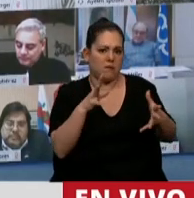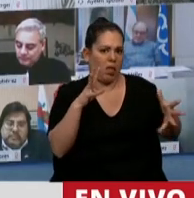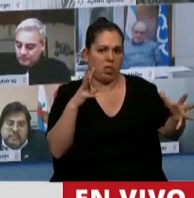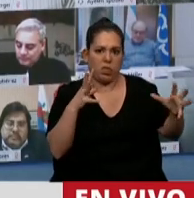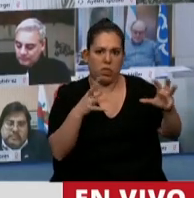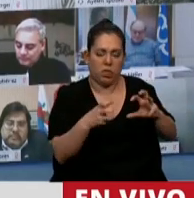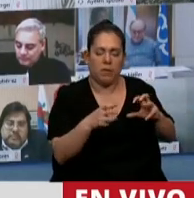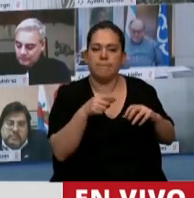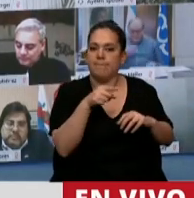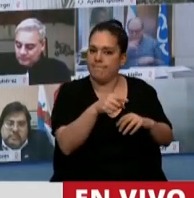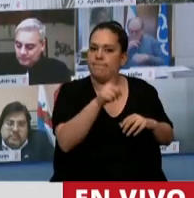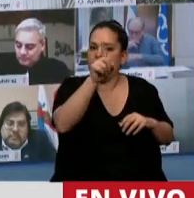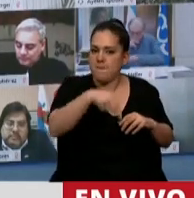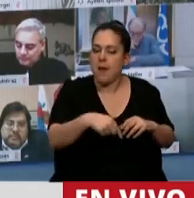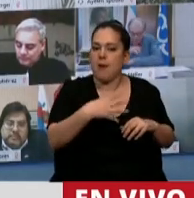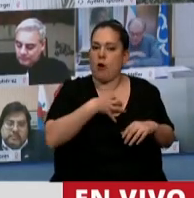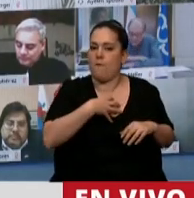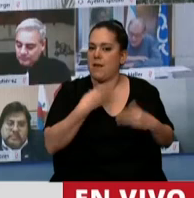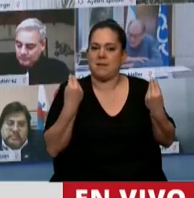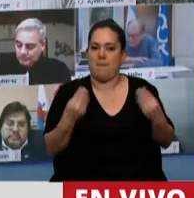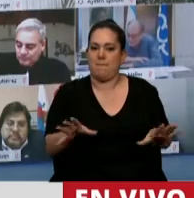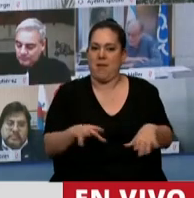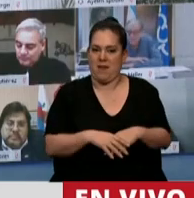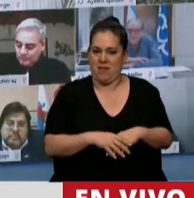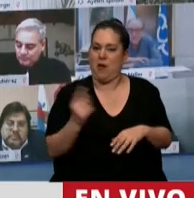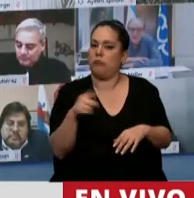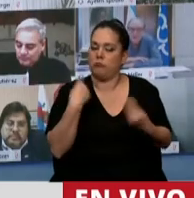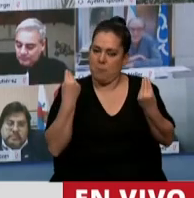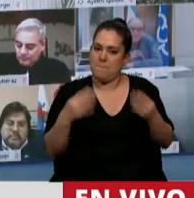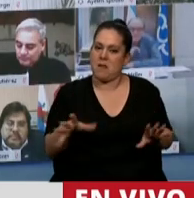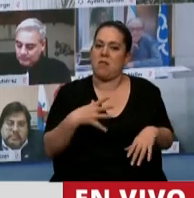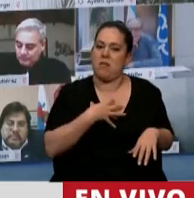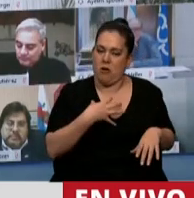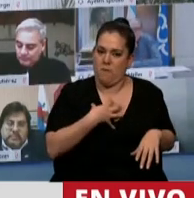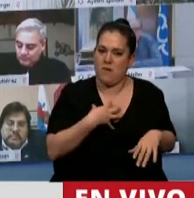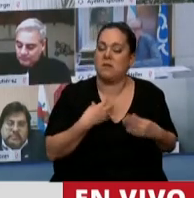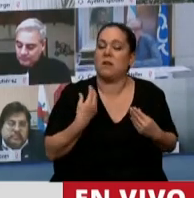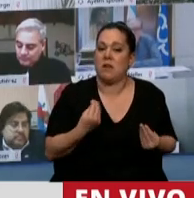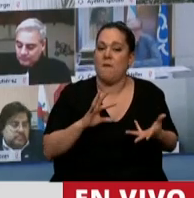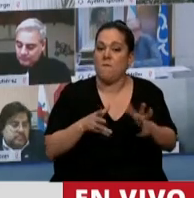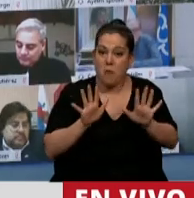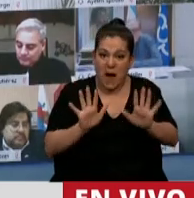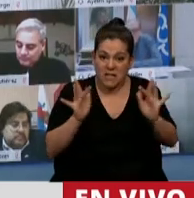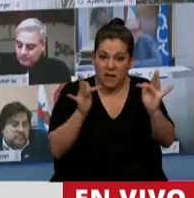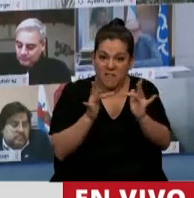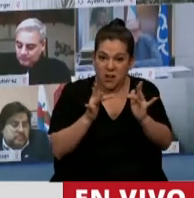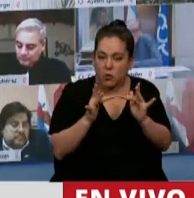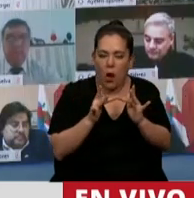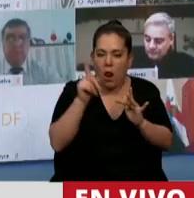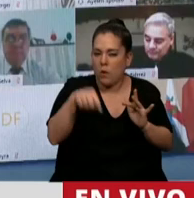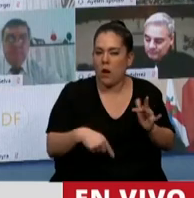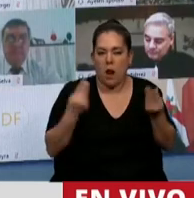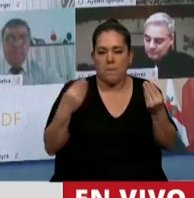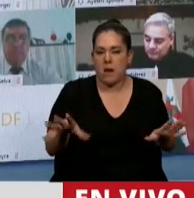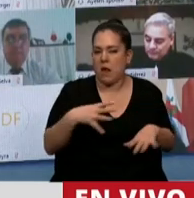estamos esmerilando la confianza. Hemos perdido la confianza en este modo de sesionar. Hemos perdido